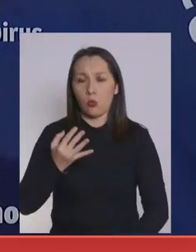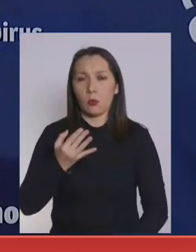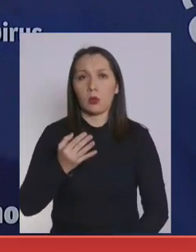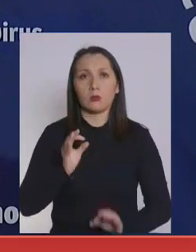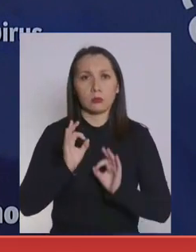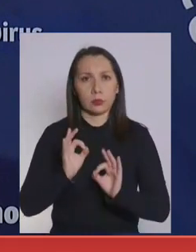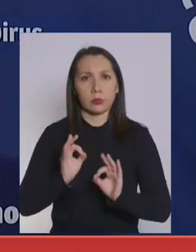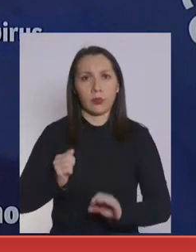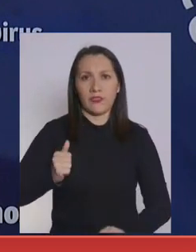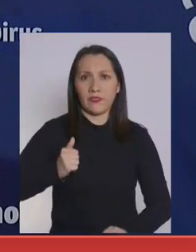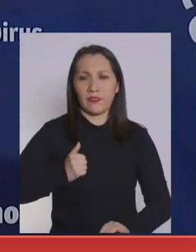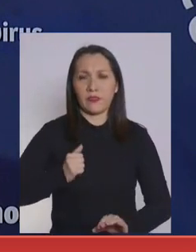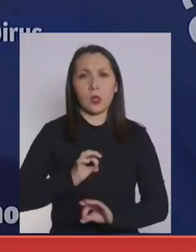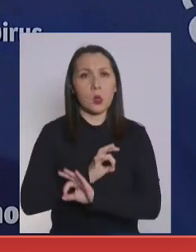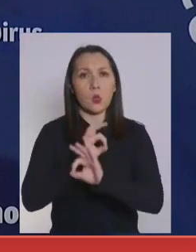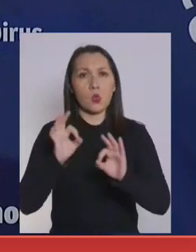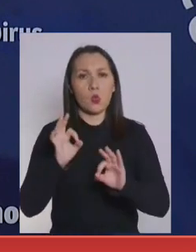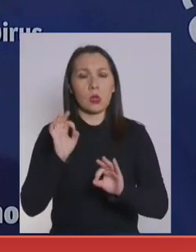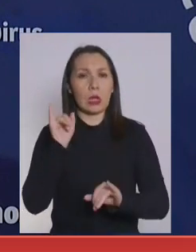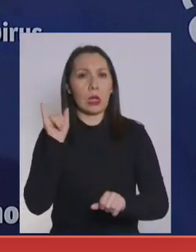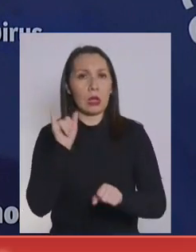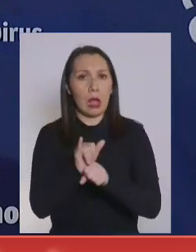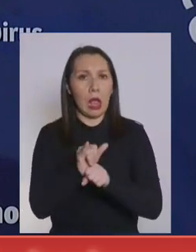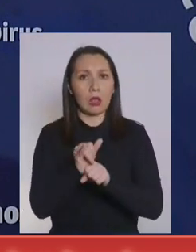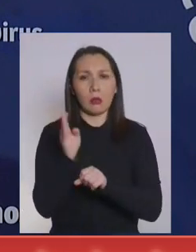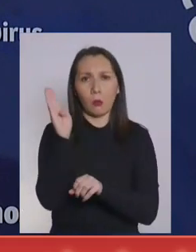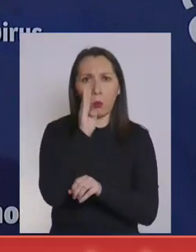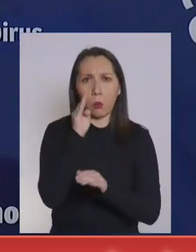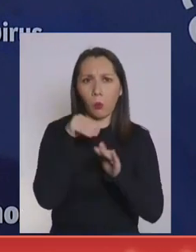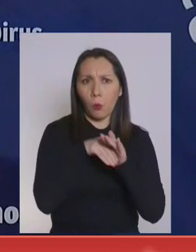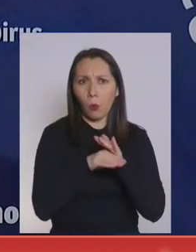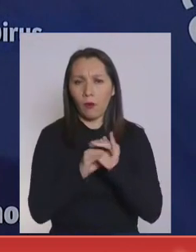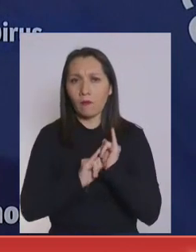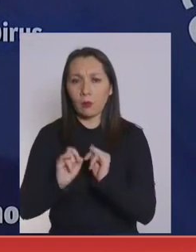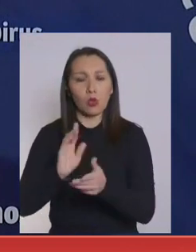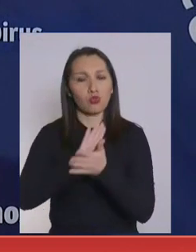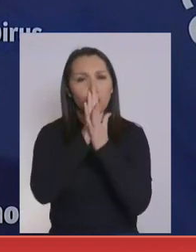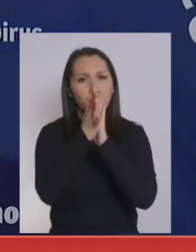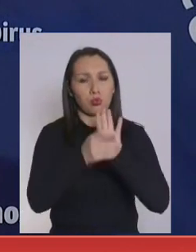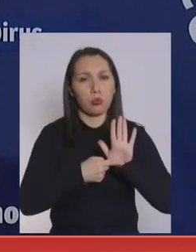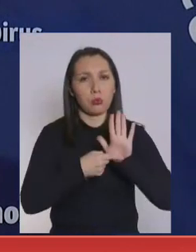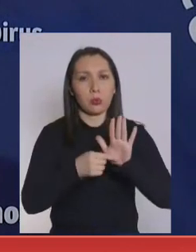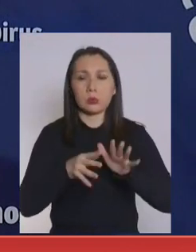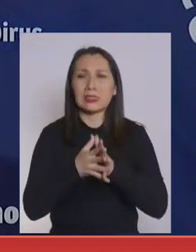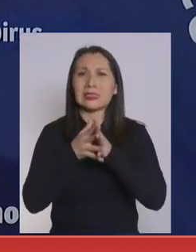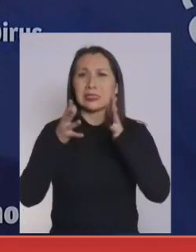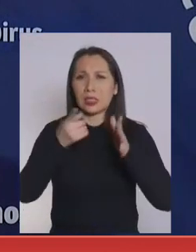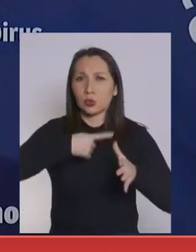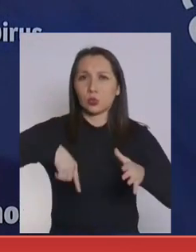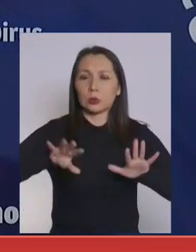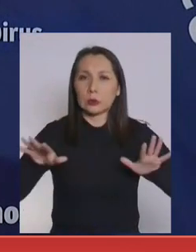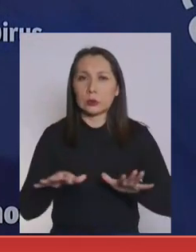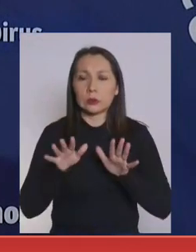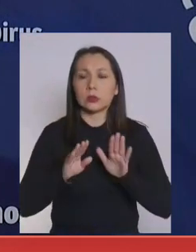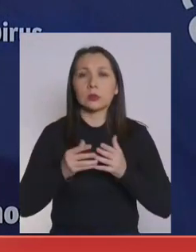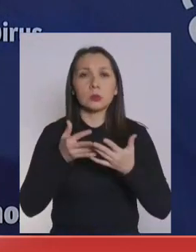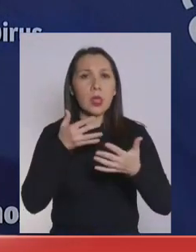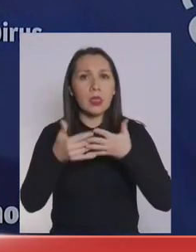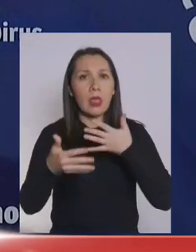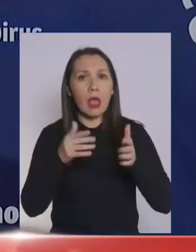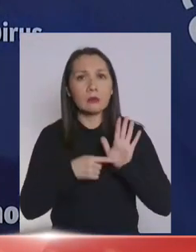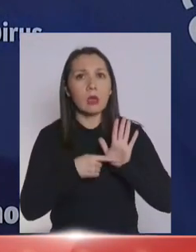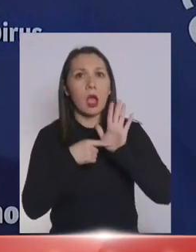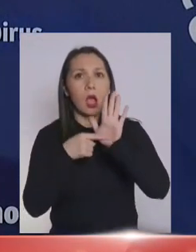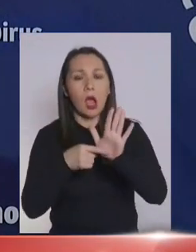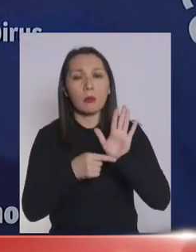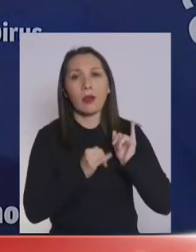fidedignos. Jamás hemos tratado de ocultar información. Hemos hecho grandes esfuerzos por transparentar y